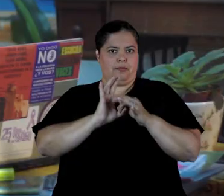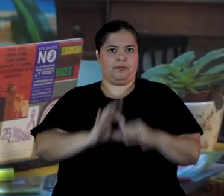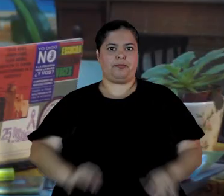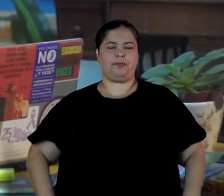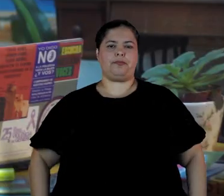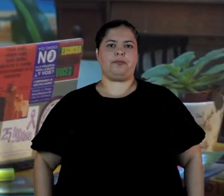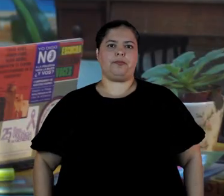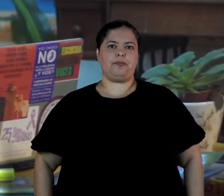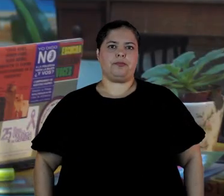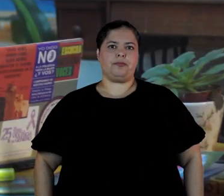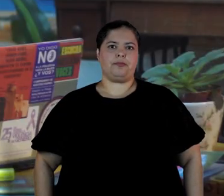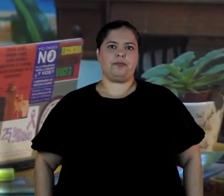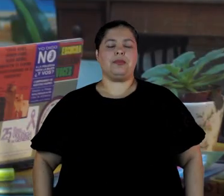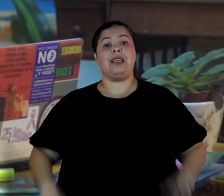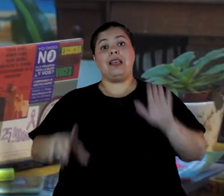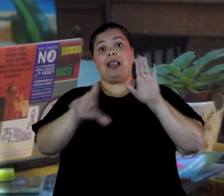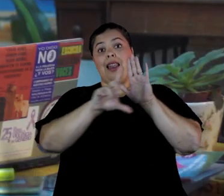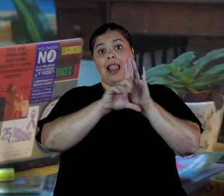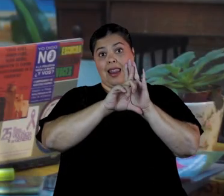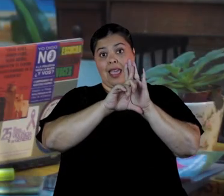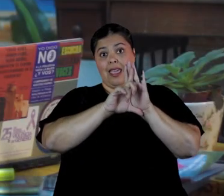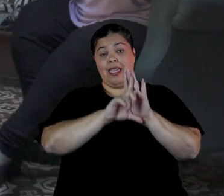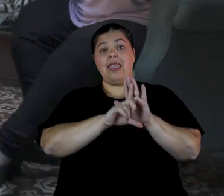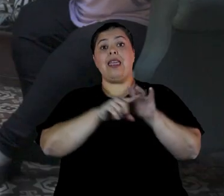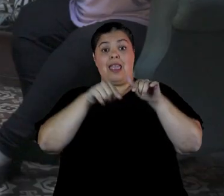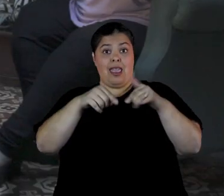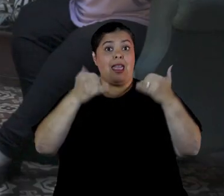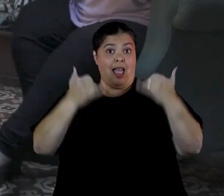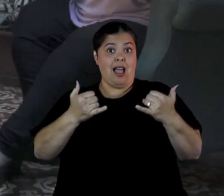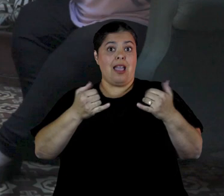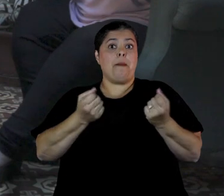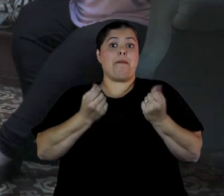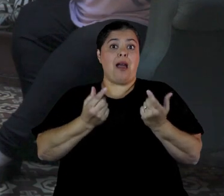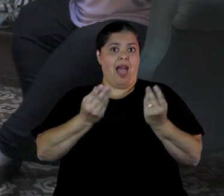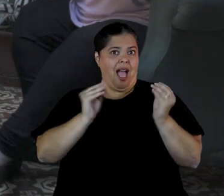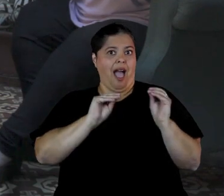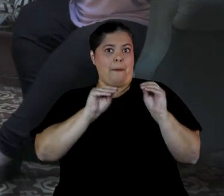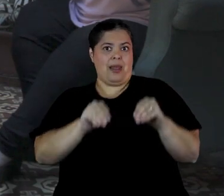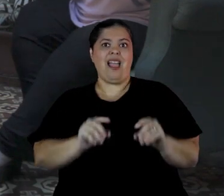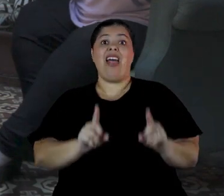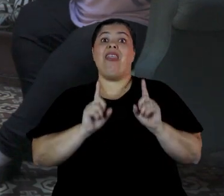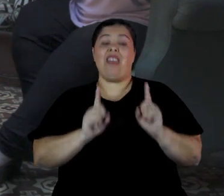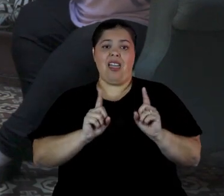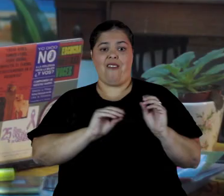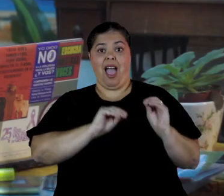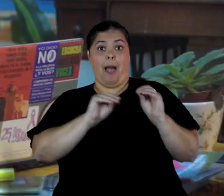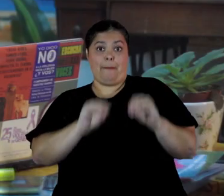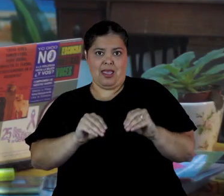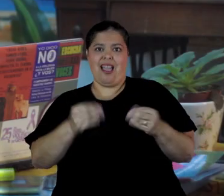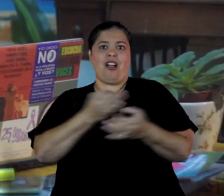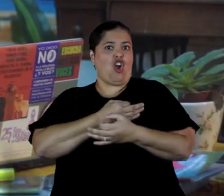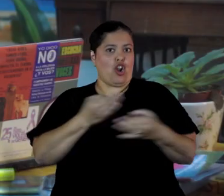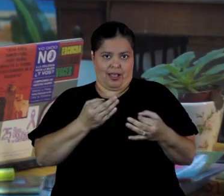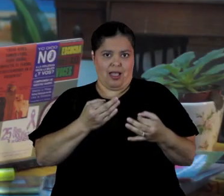La ley está para aplicarla, debería implementarse y aplicarse correctamente. sido un gran